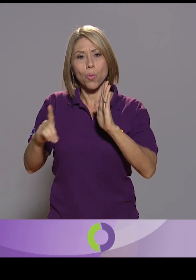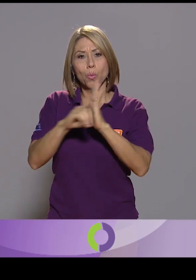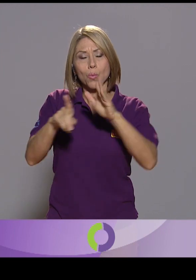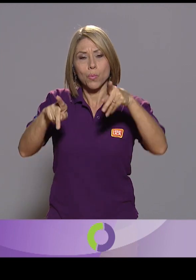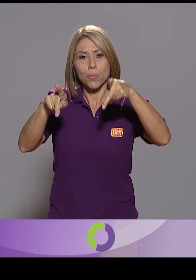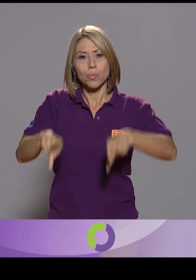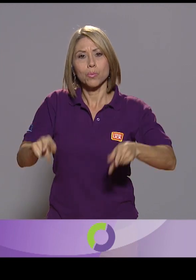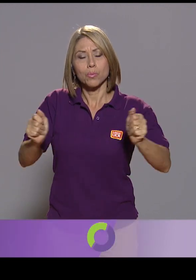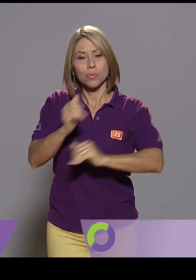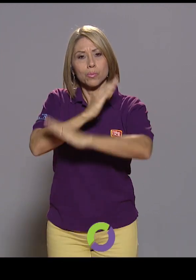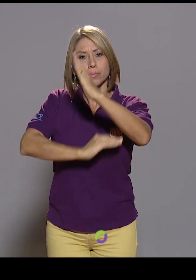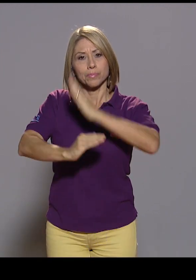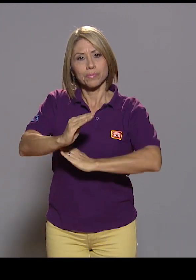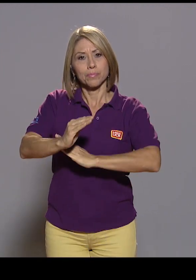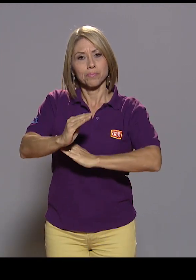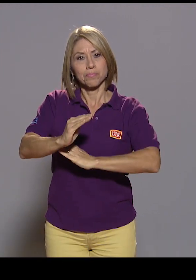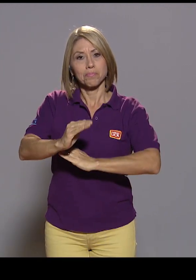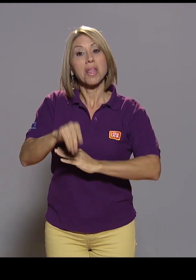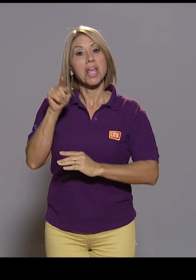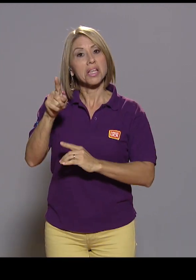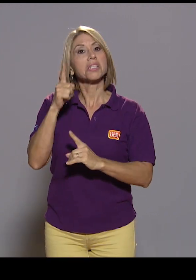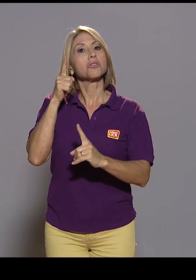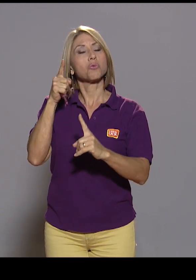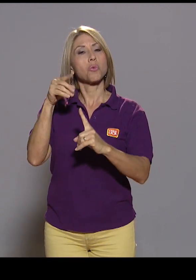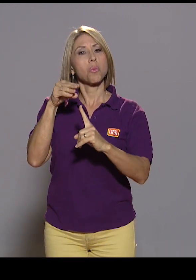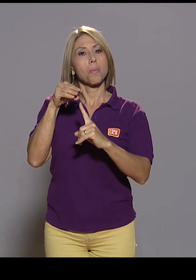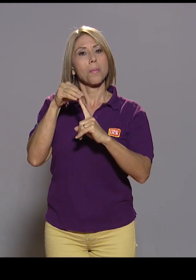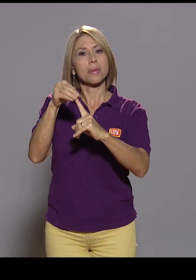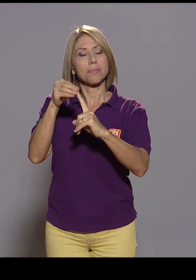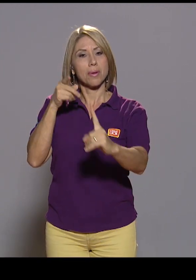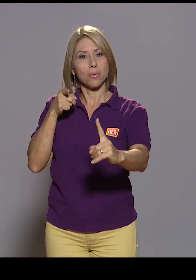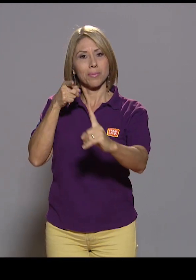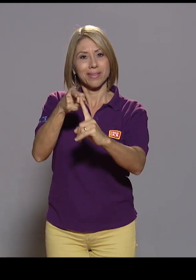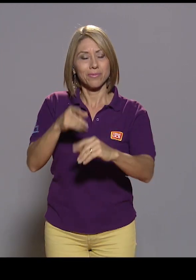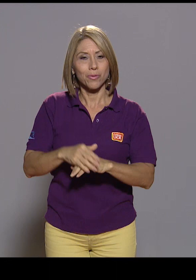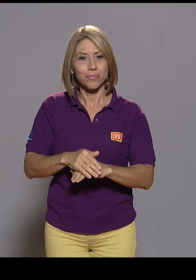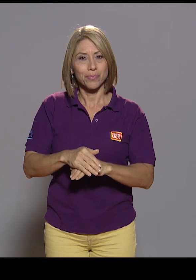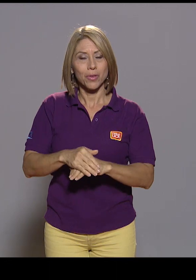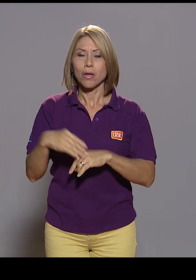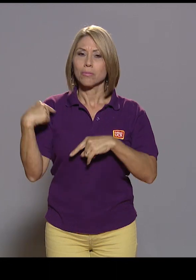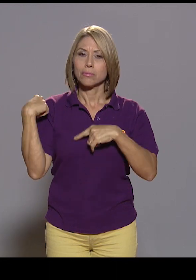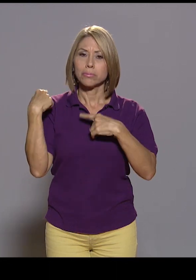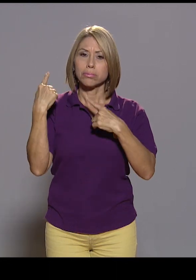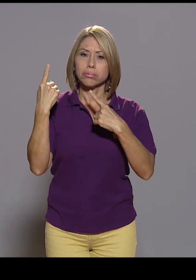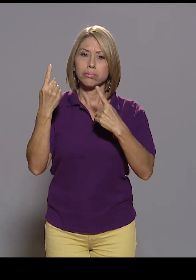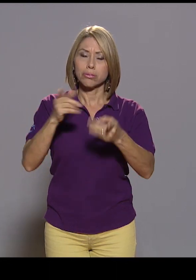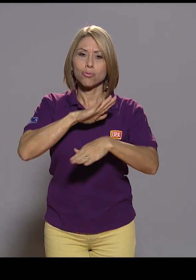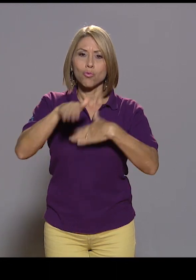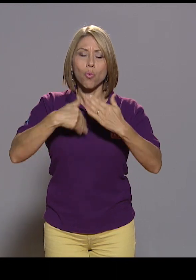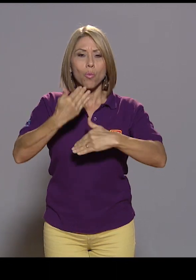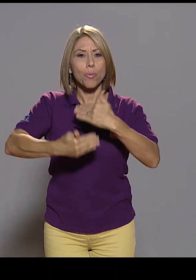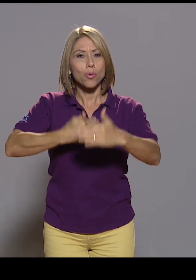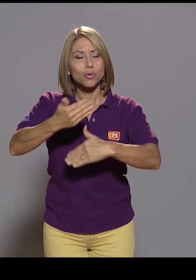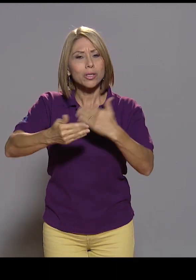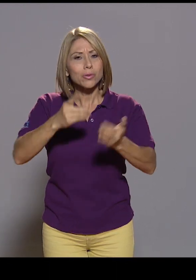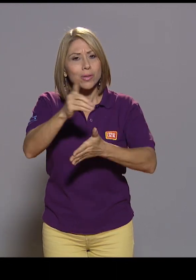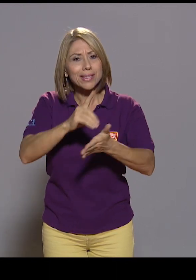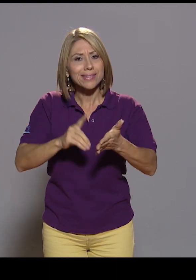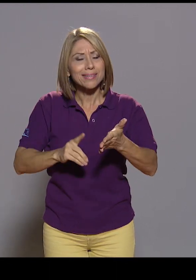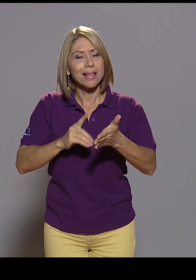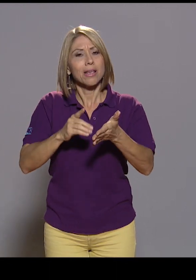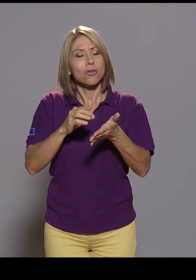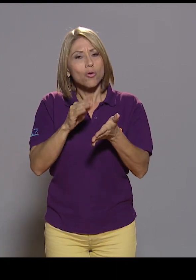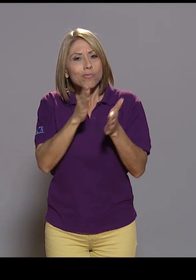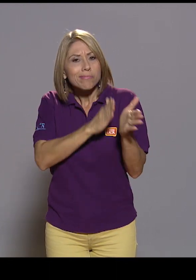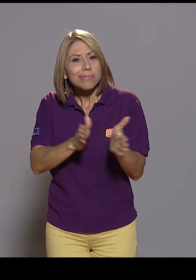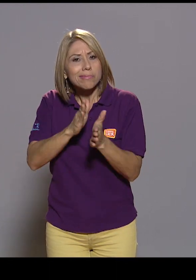discapacidad, dentro de los objetivos principales que en consenso grado durante todo el proceso de diseño del programa